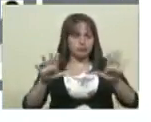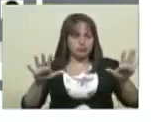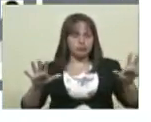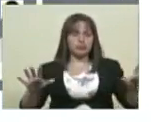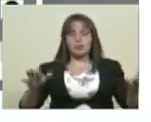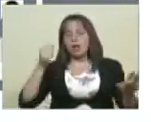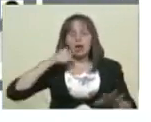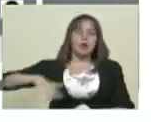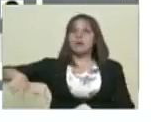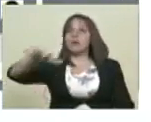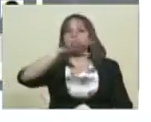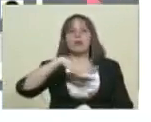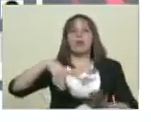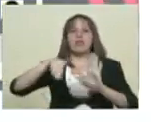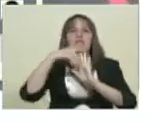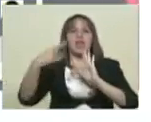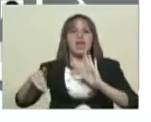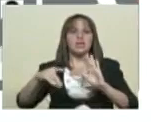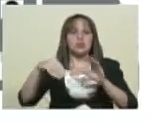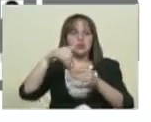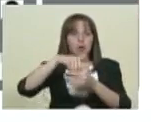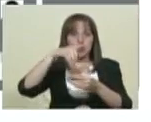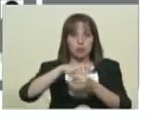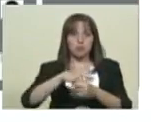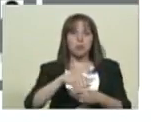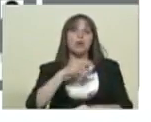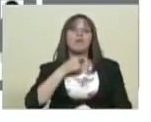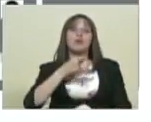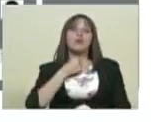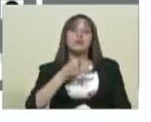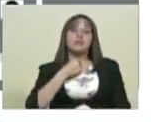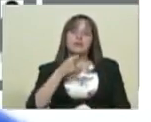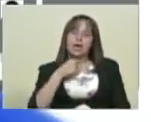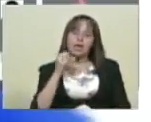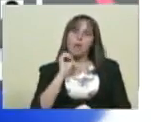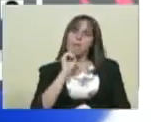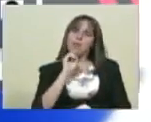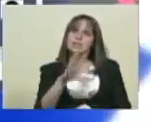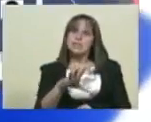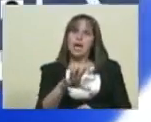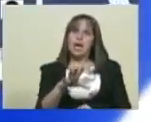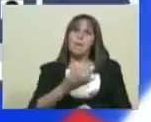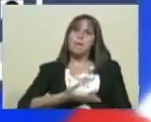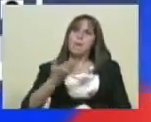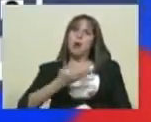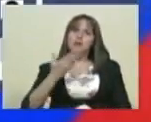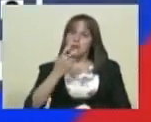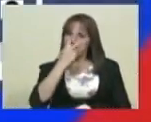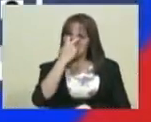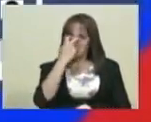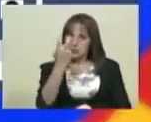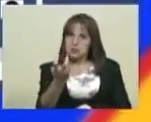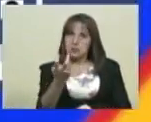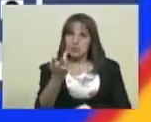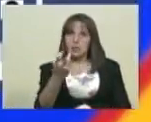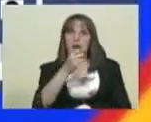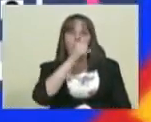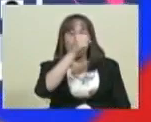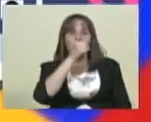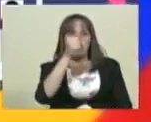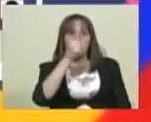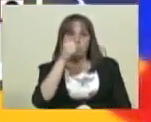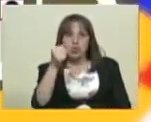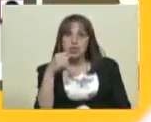sobre el ejercicio del derecho al voto, pero me gustaría un mensaje suyo a aquellas personas que nos visitan, a los comunicadores sociales,